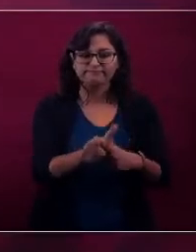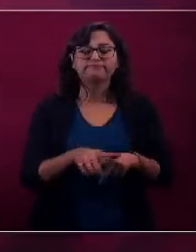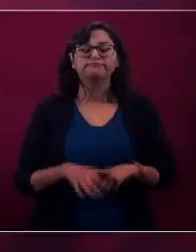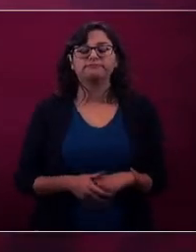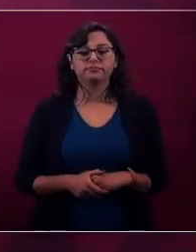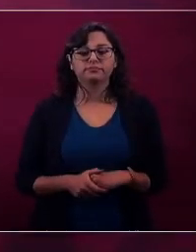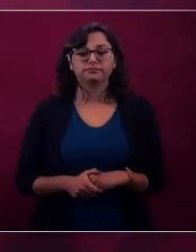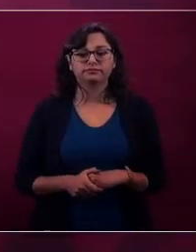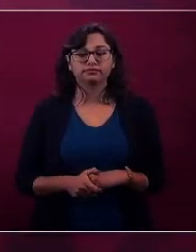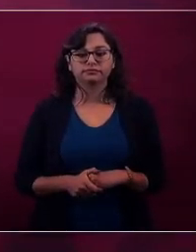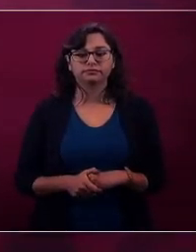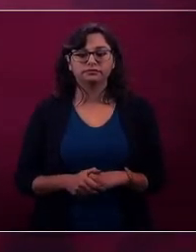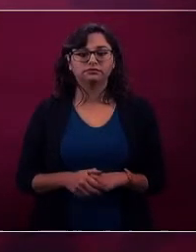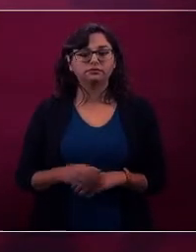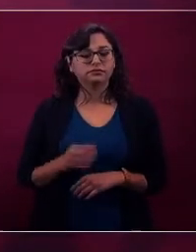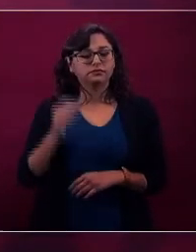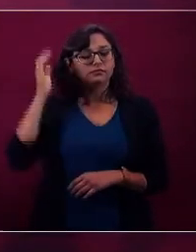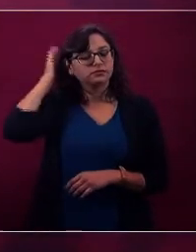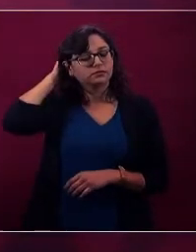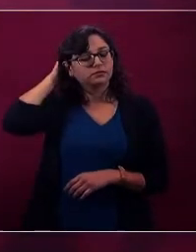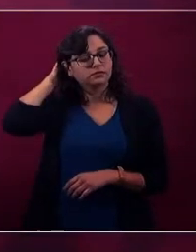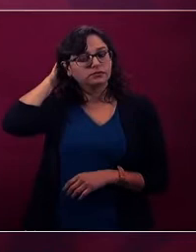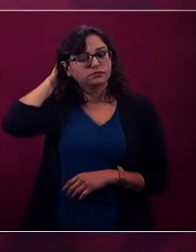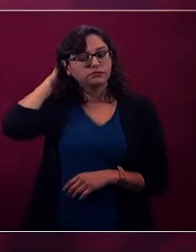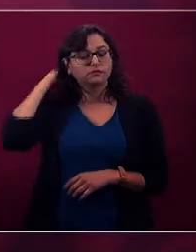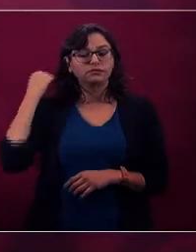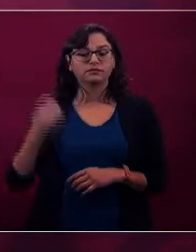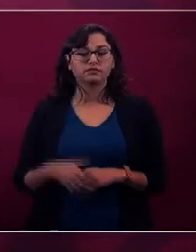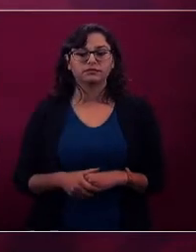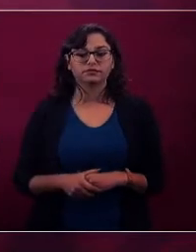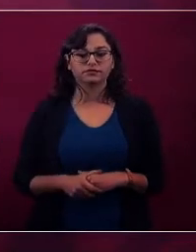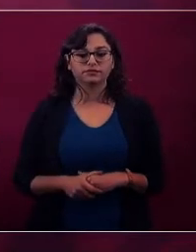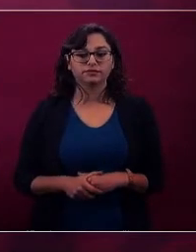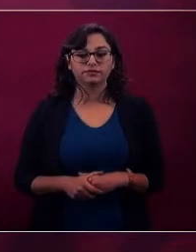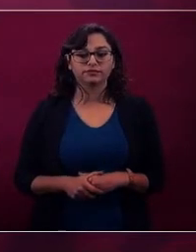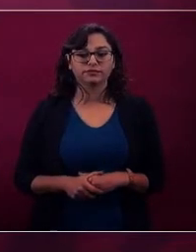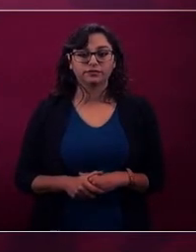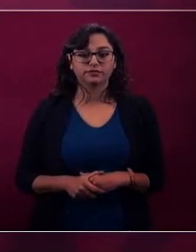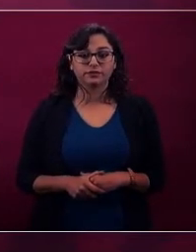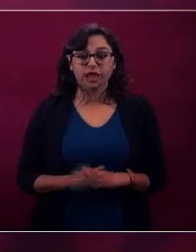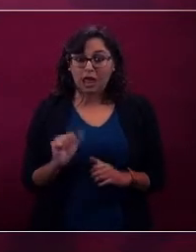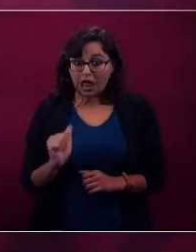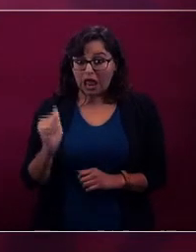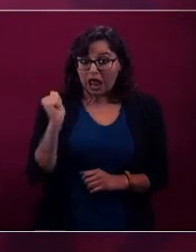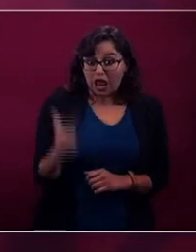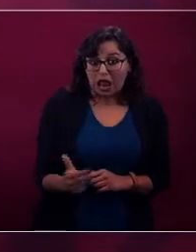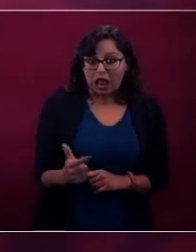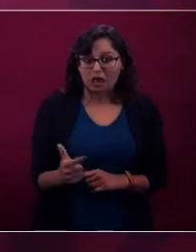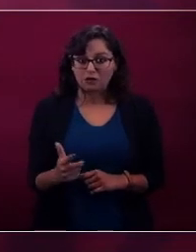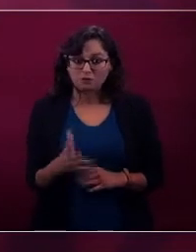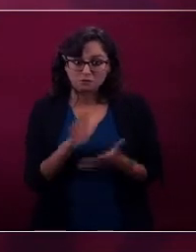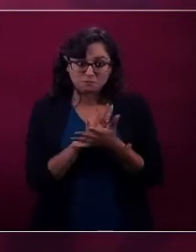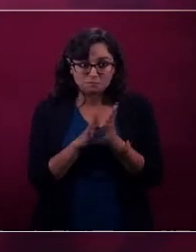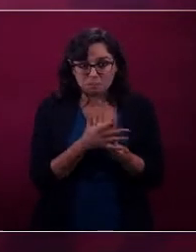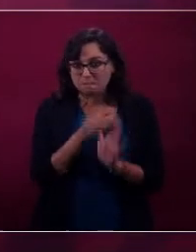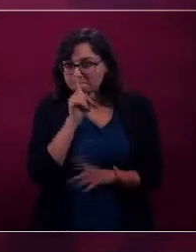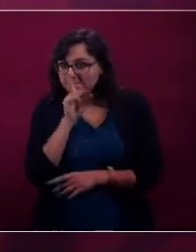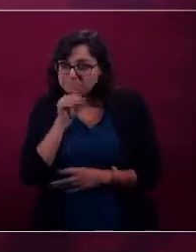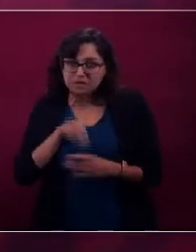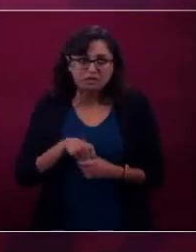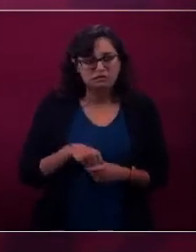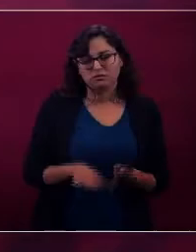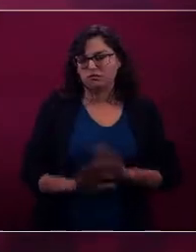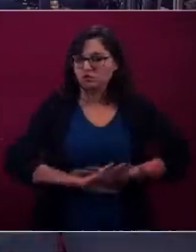no hay acuerdo secreto con las agencias extranjeras.